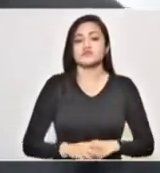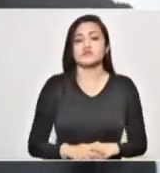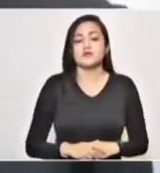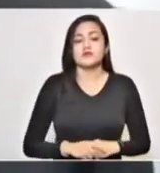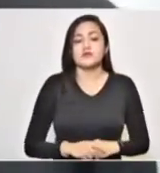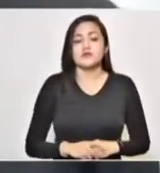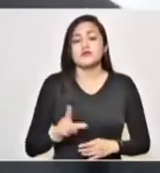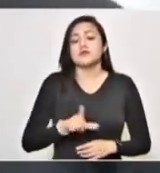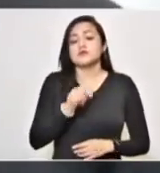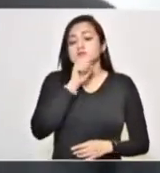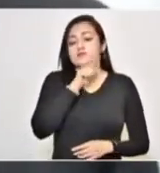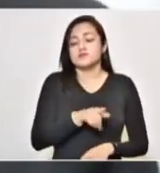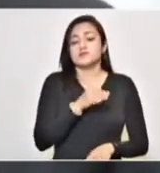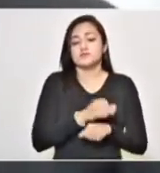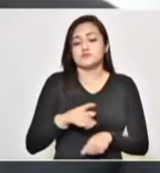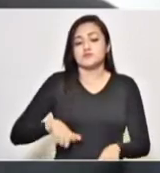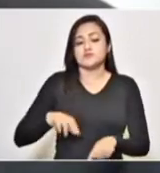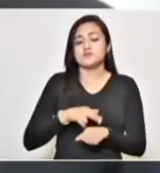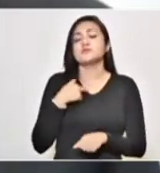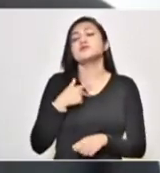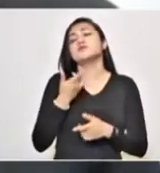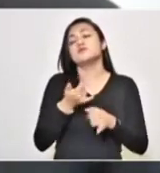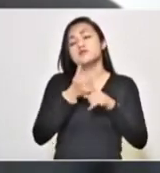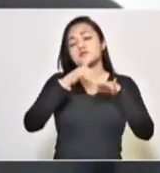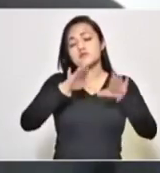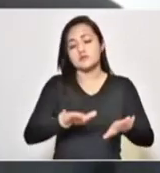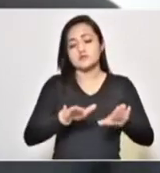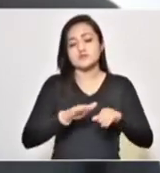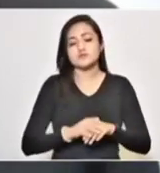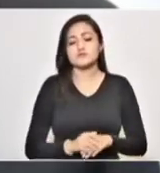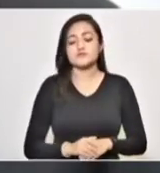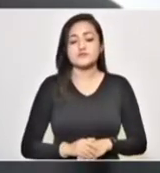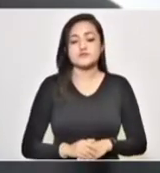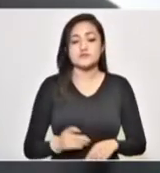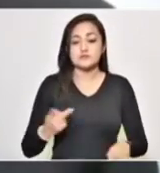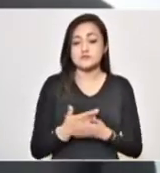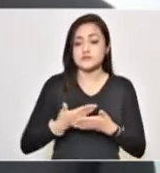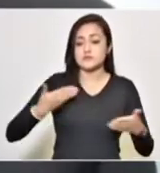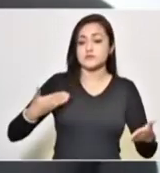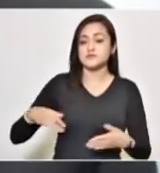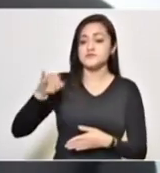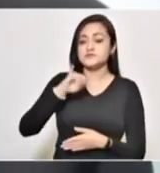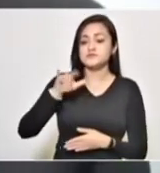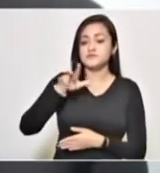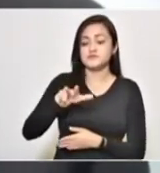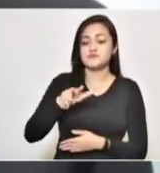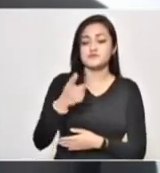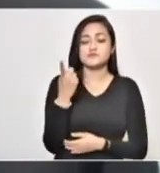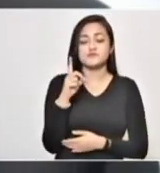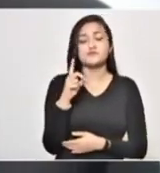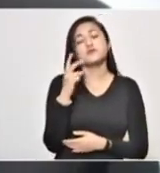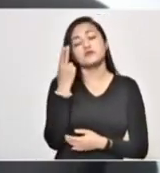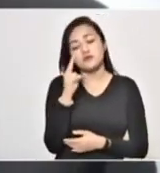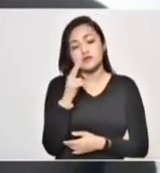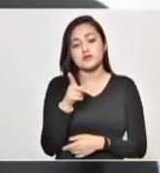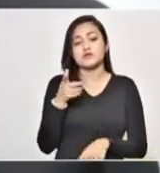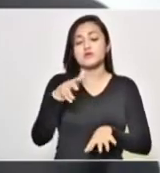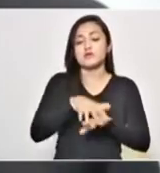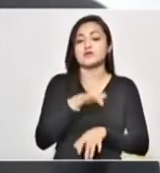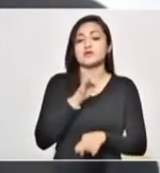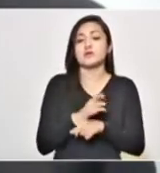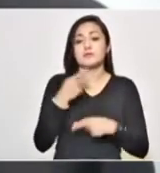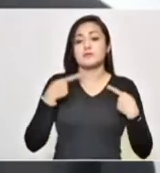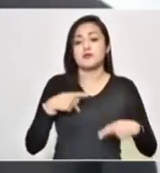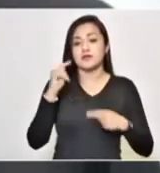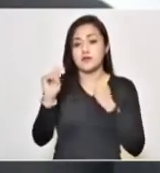De igual manera, señor gobernador, me permito informar que del pasado jueves 18 de noviembre se instruyó a personal técnico de esta